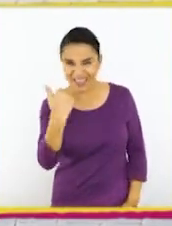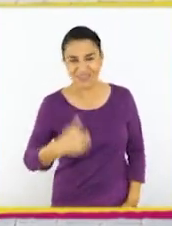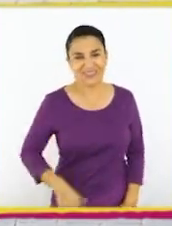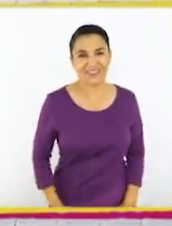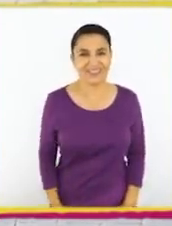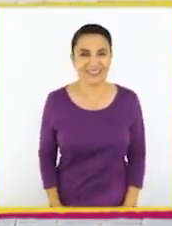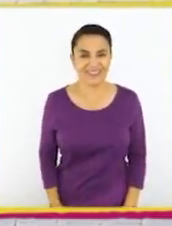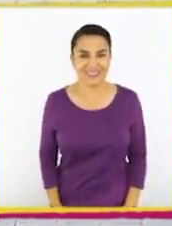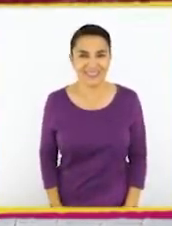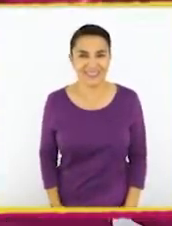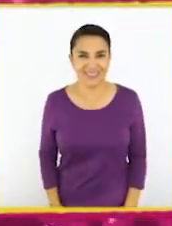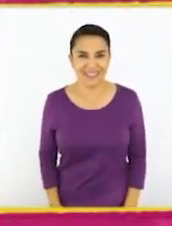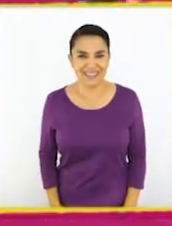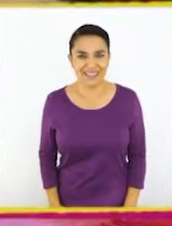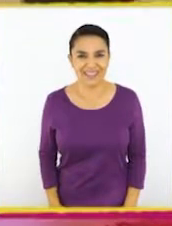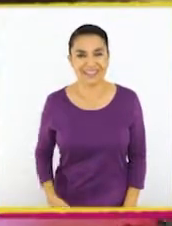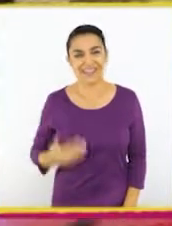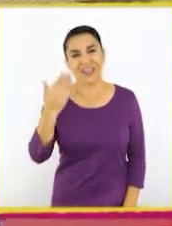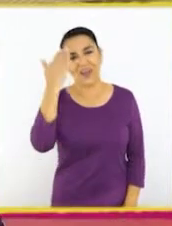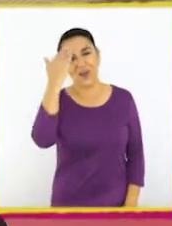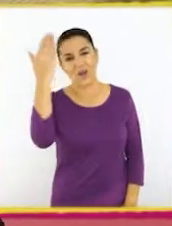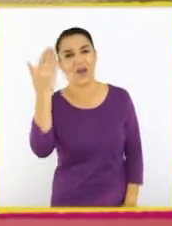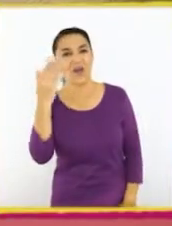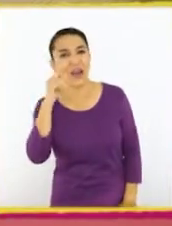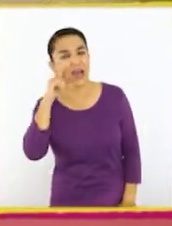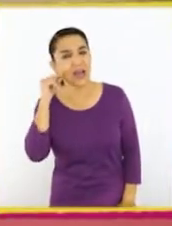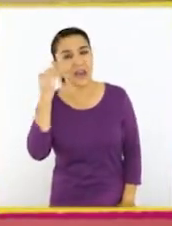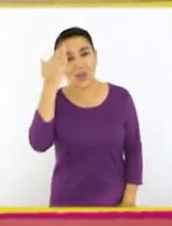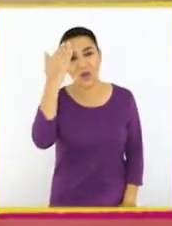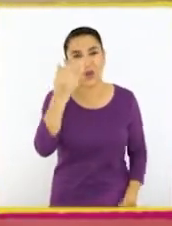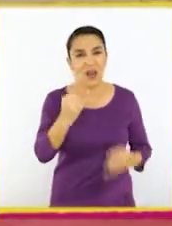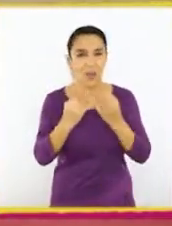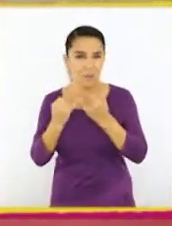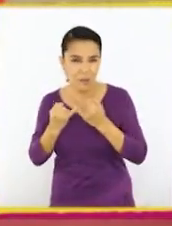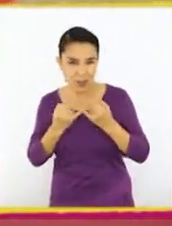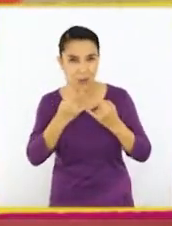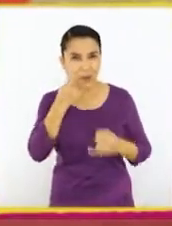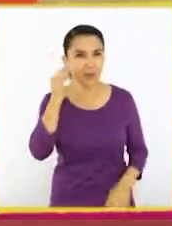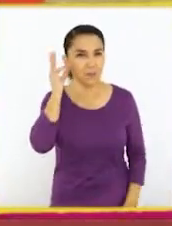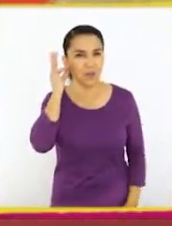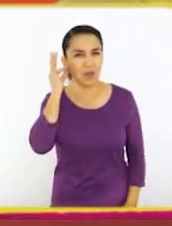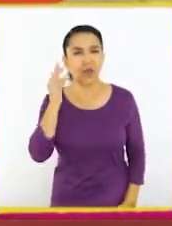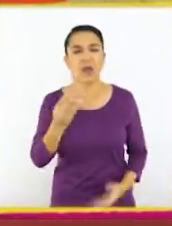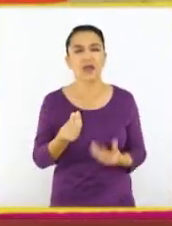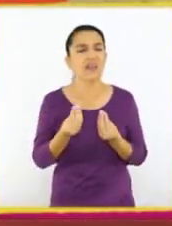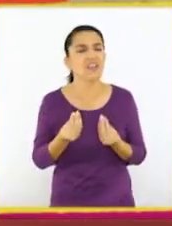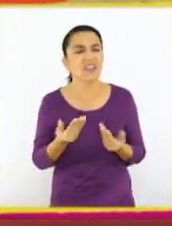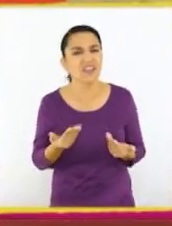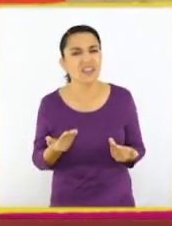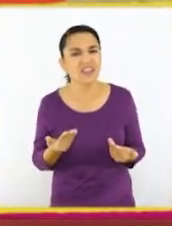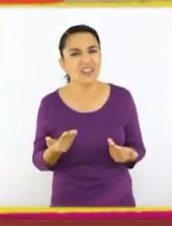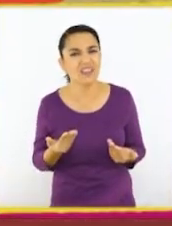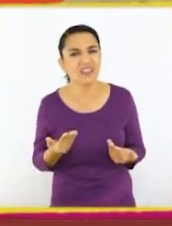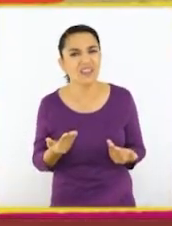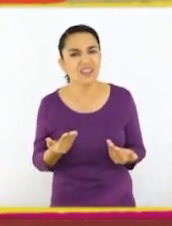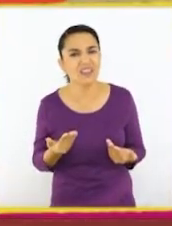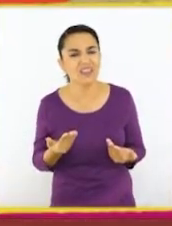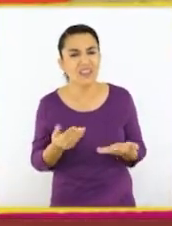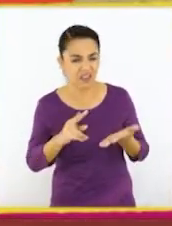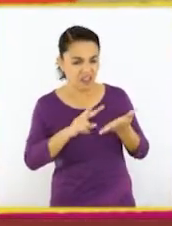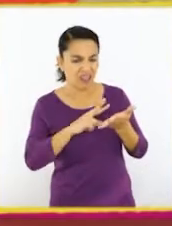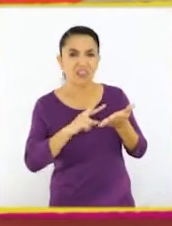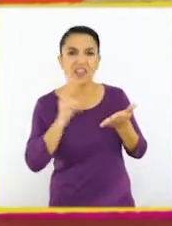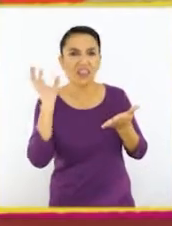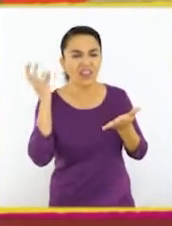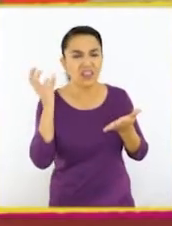¡Vamos! ¡Hola, Aref! ¡Hola, amigos y amigas! ¿Qué dijo? Que no entiende la